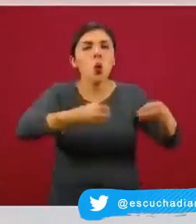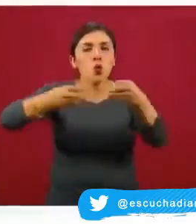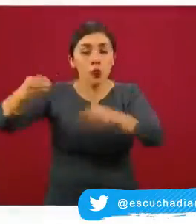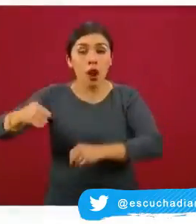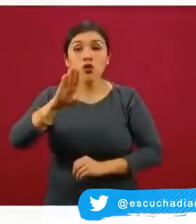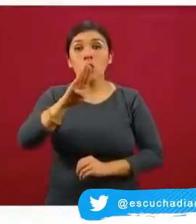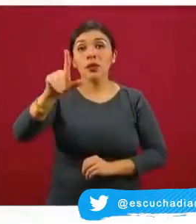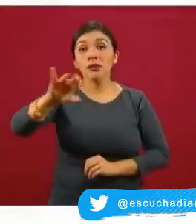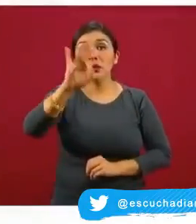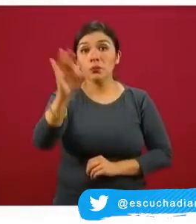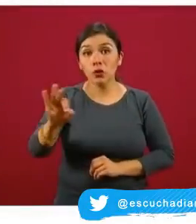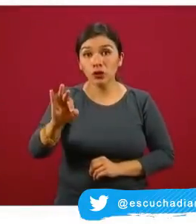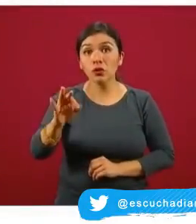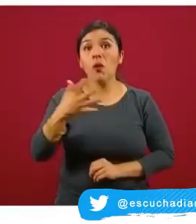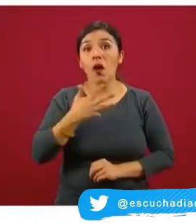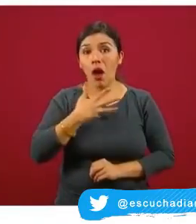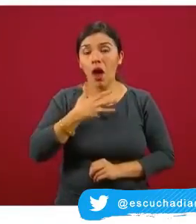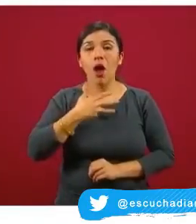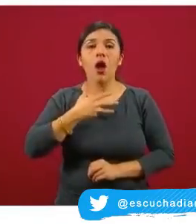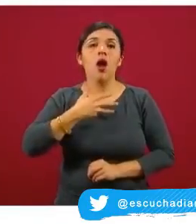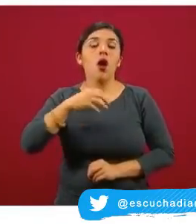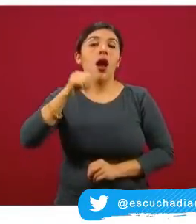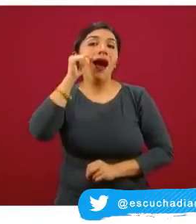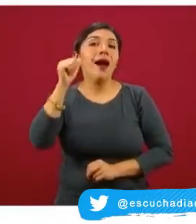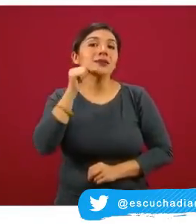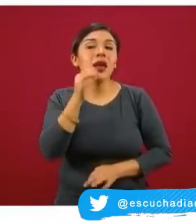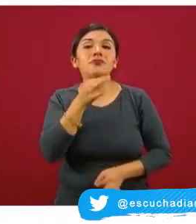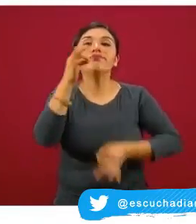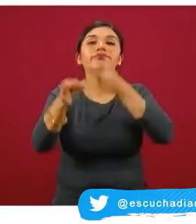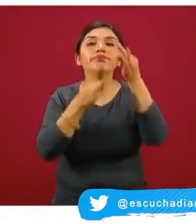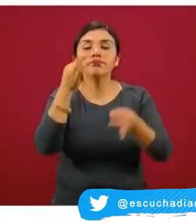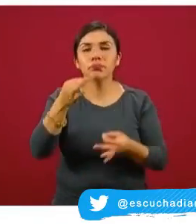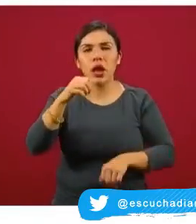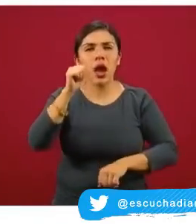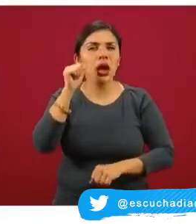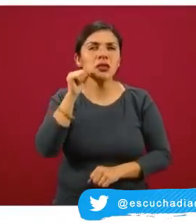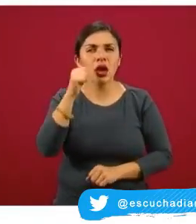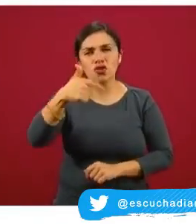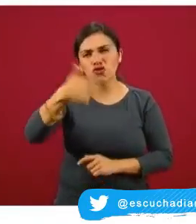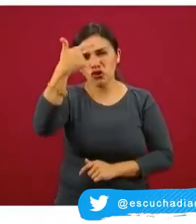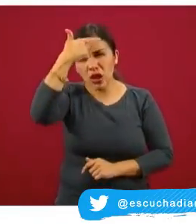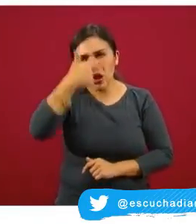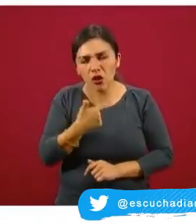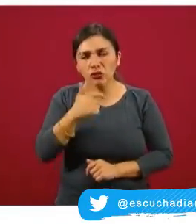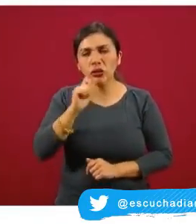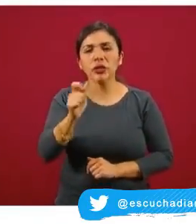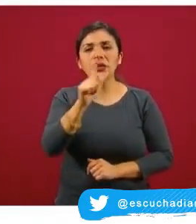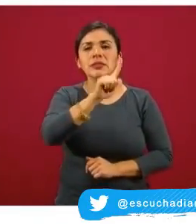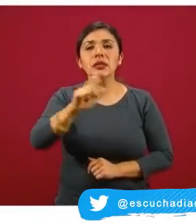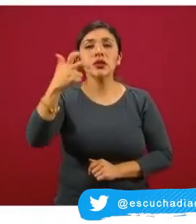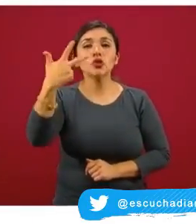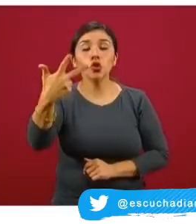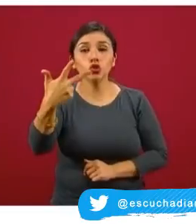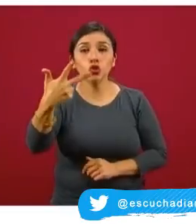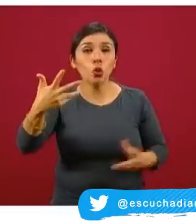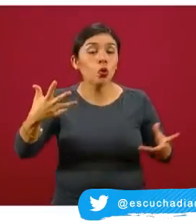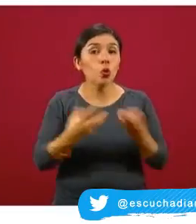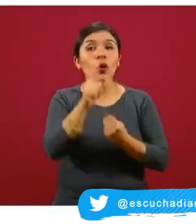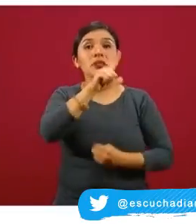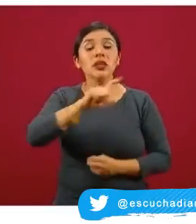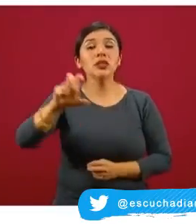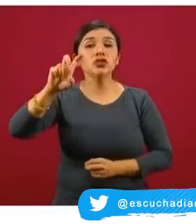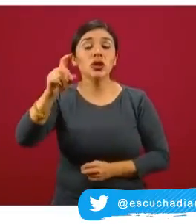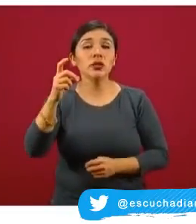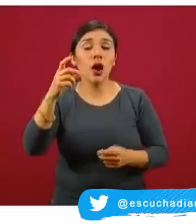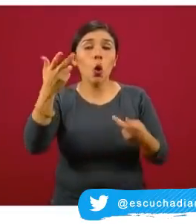la tasa de notificación con corte al día de ayer a la medianoche, 708 de 730 hospitales